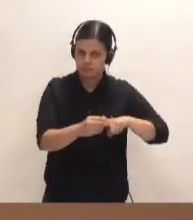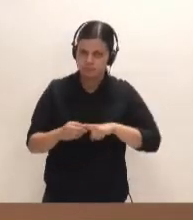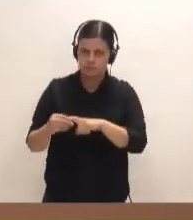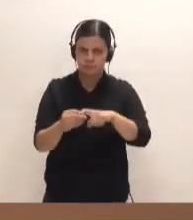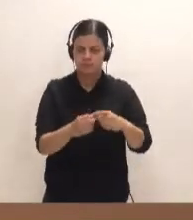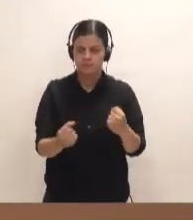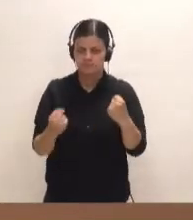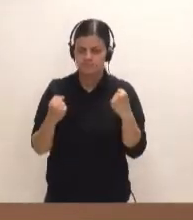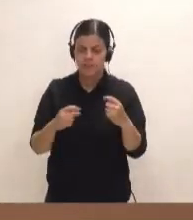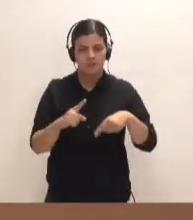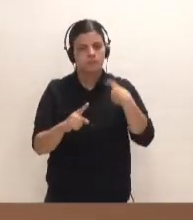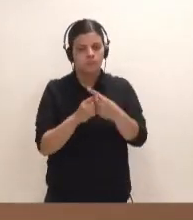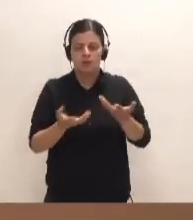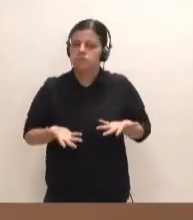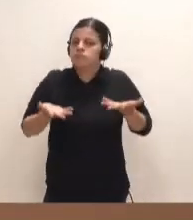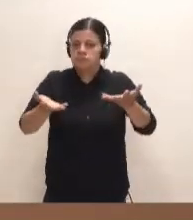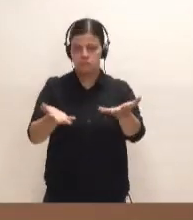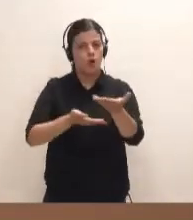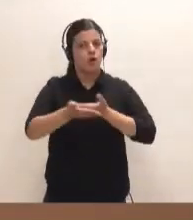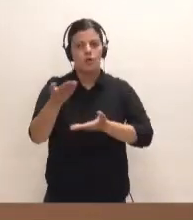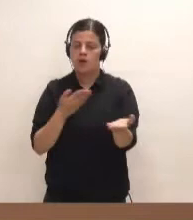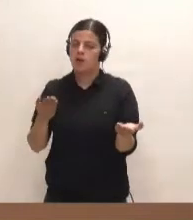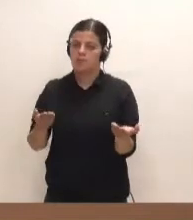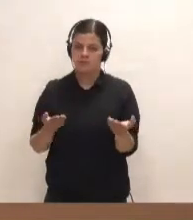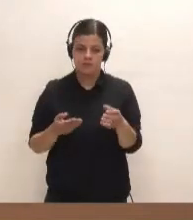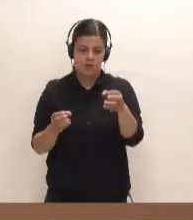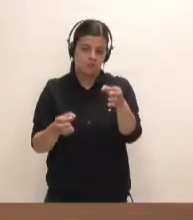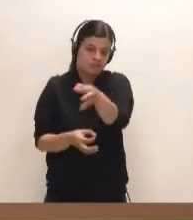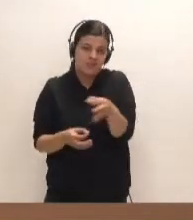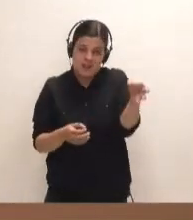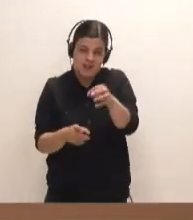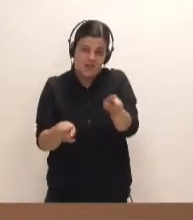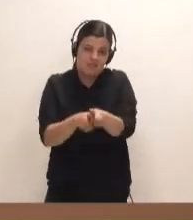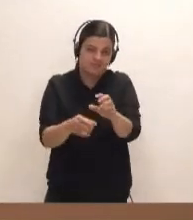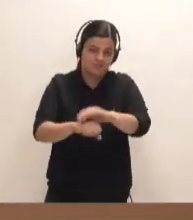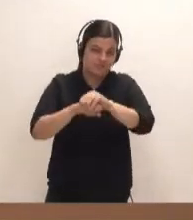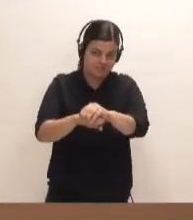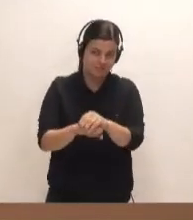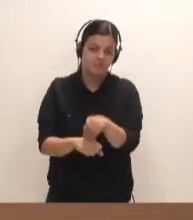nuestra plena disposición a colaborar con nuestra isla hermana de La Palma.